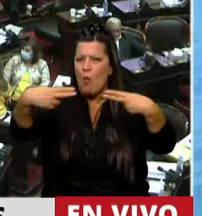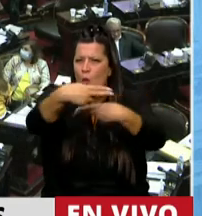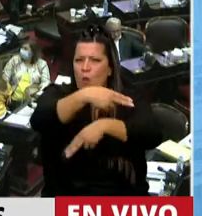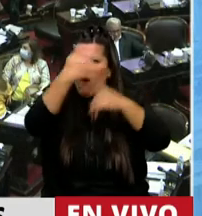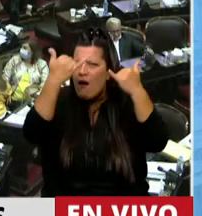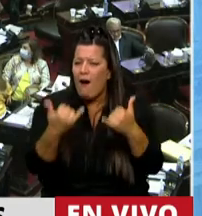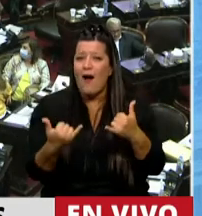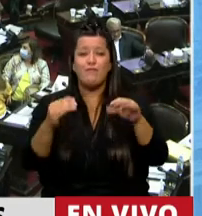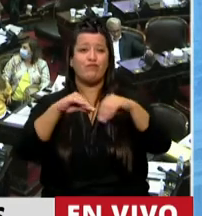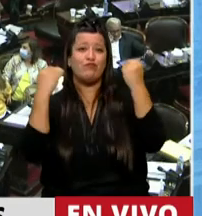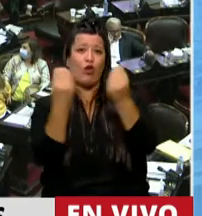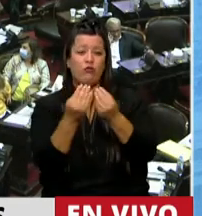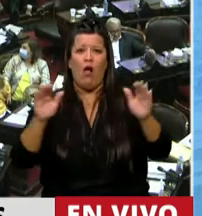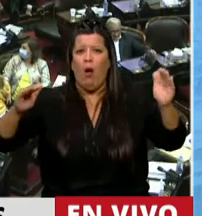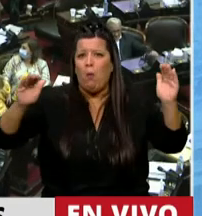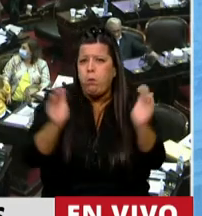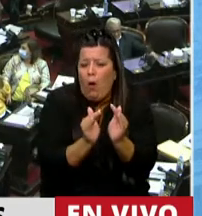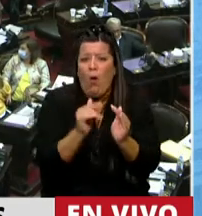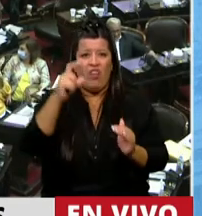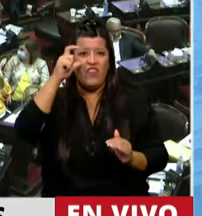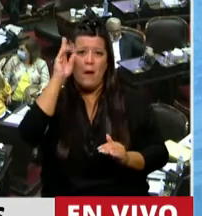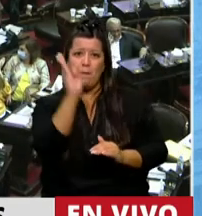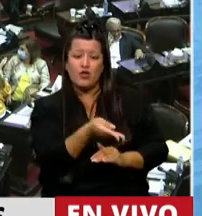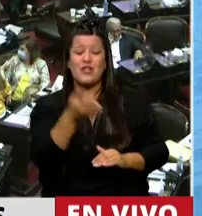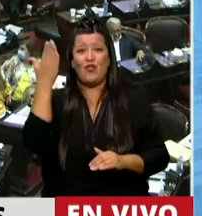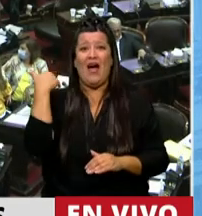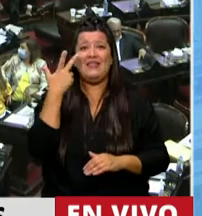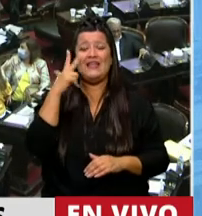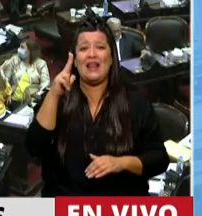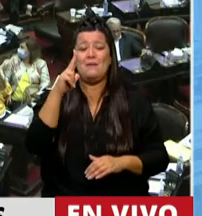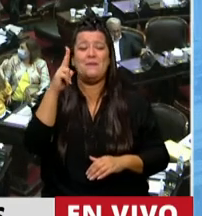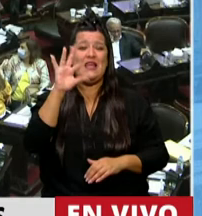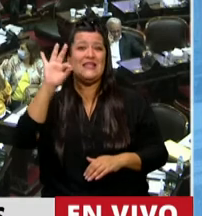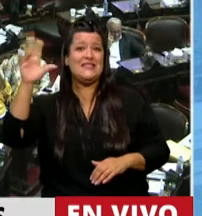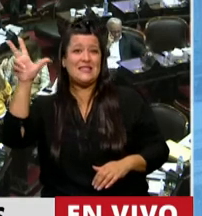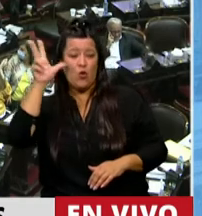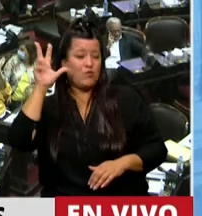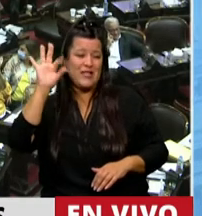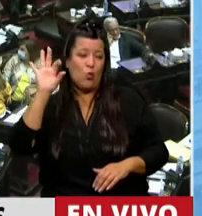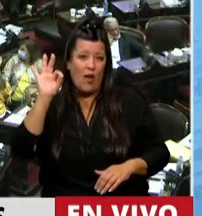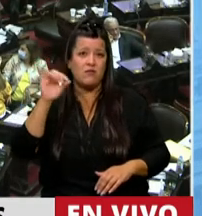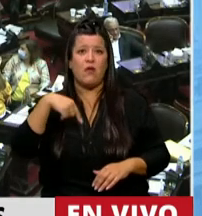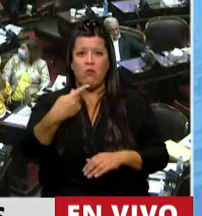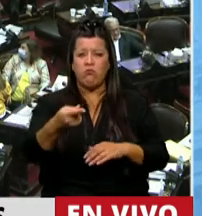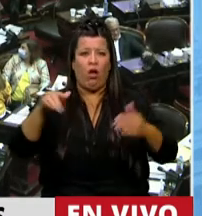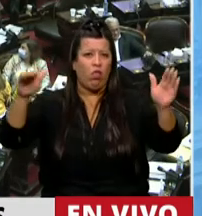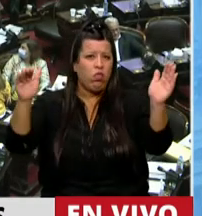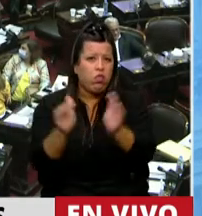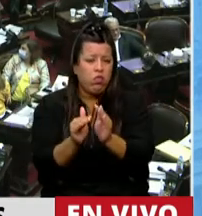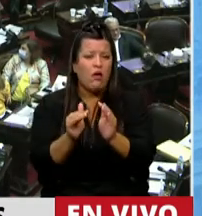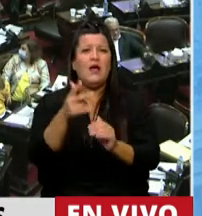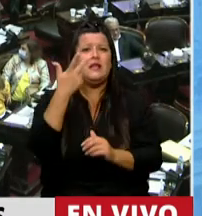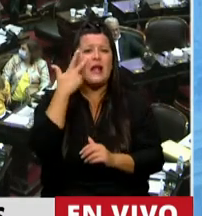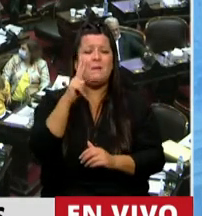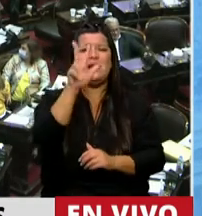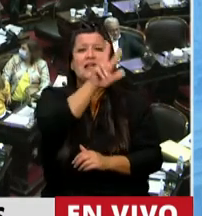El total de becas fue reducido en un 10% de 3.050 en 2020 a 2.713 otorgadas